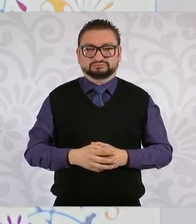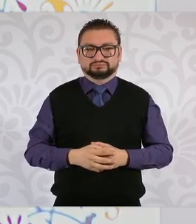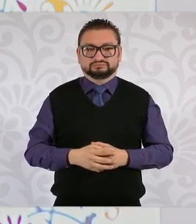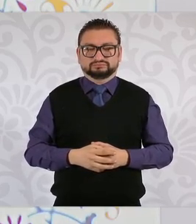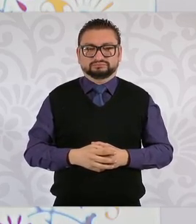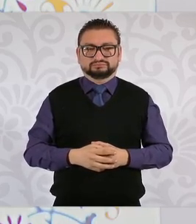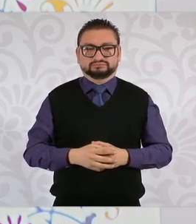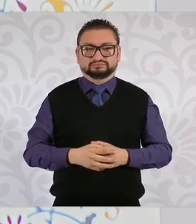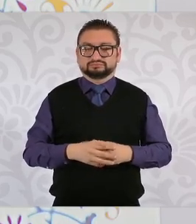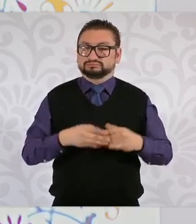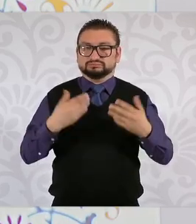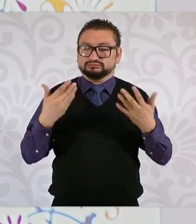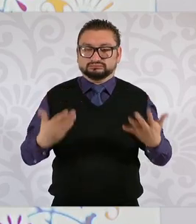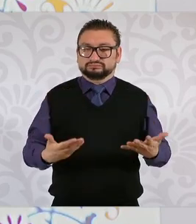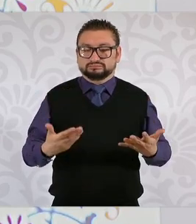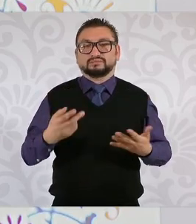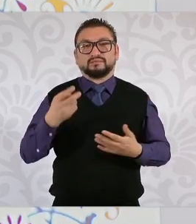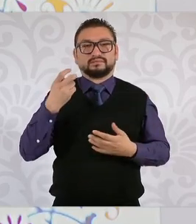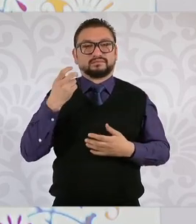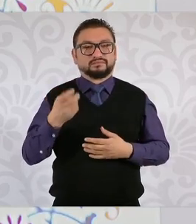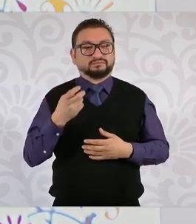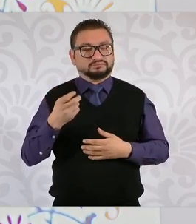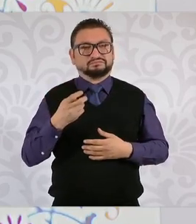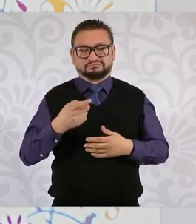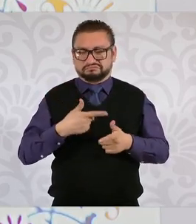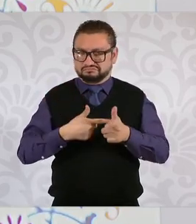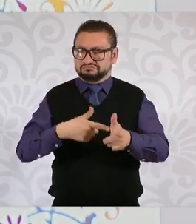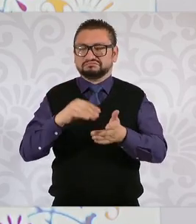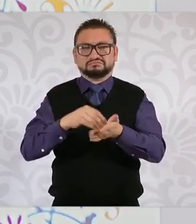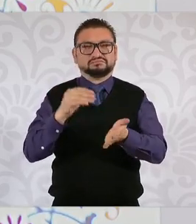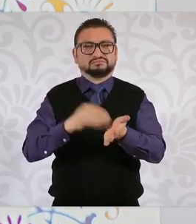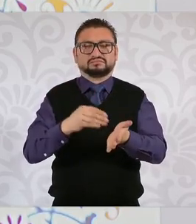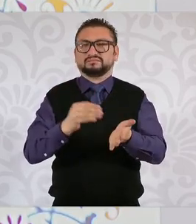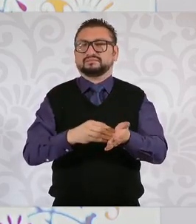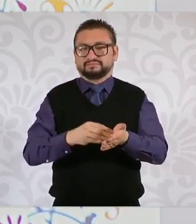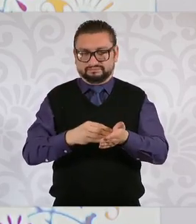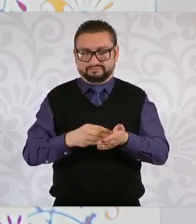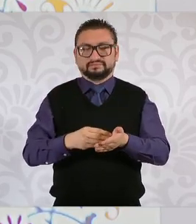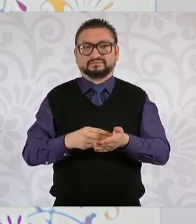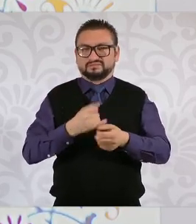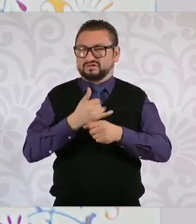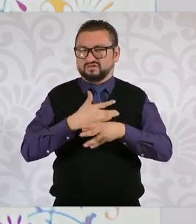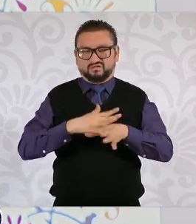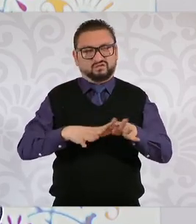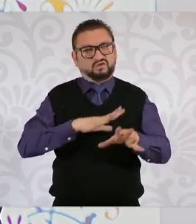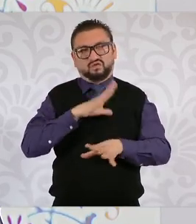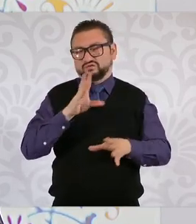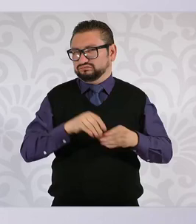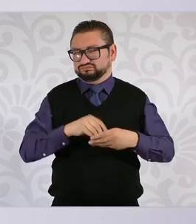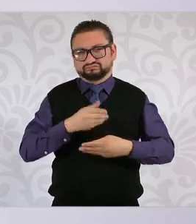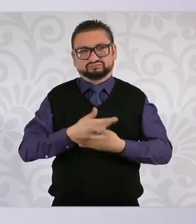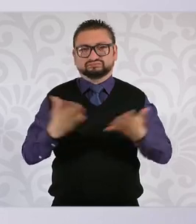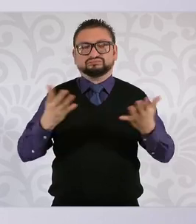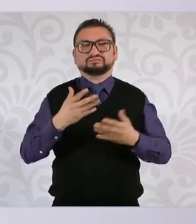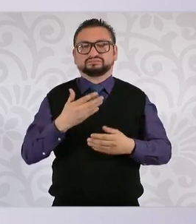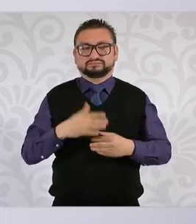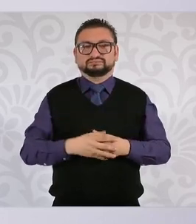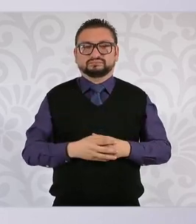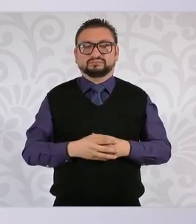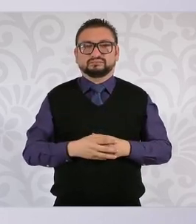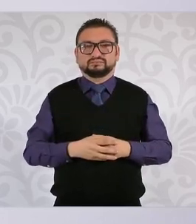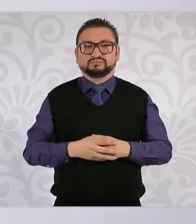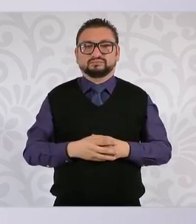Entonces, eso sigue, o sea, que se dé toda la información. ¿Quién está